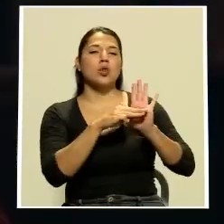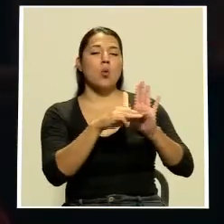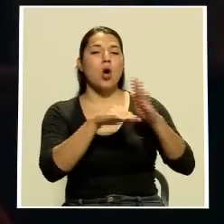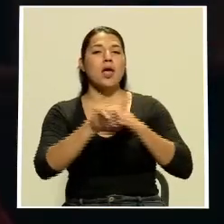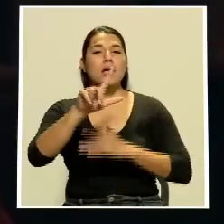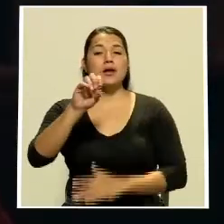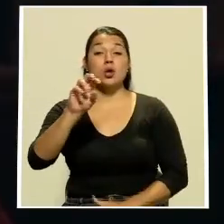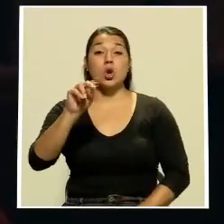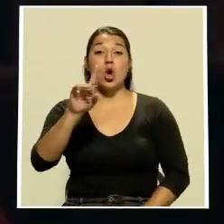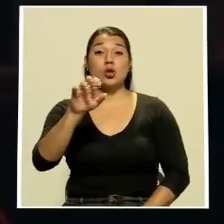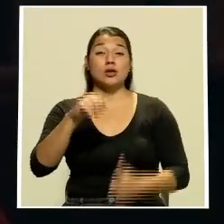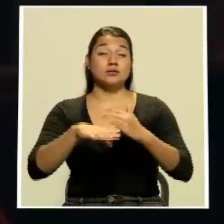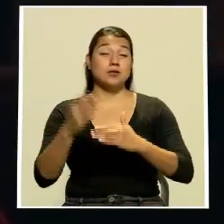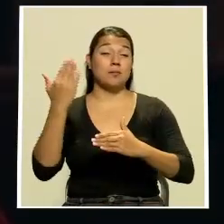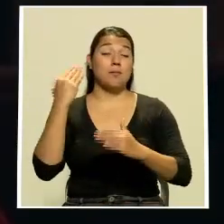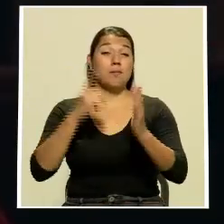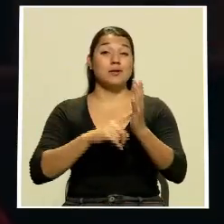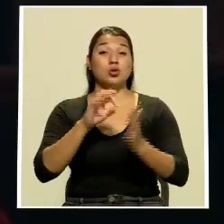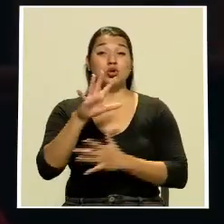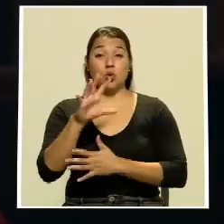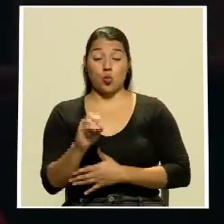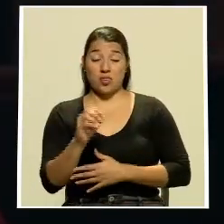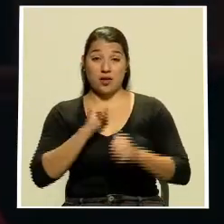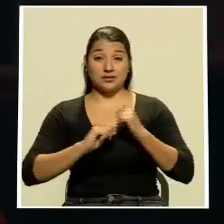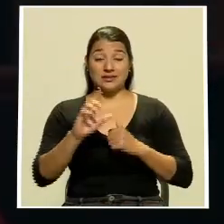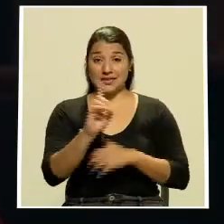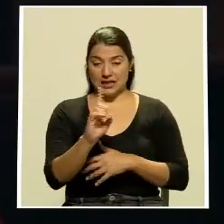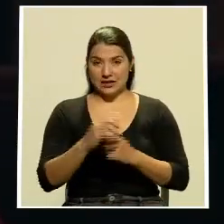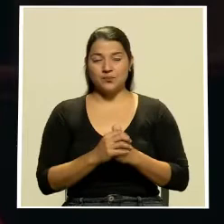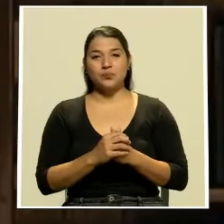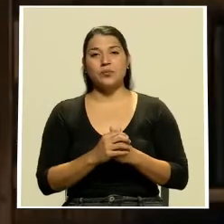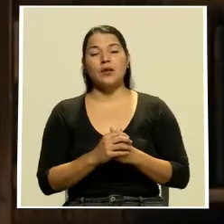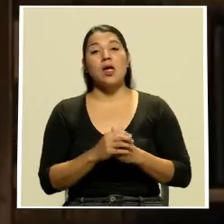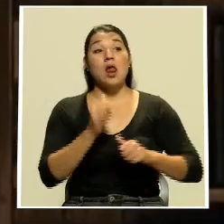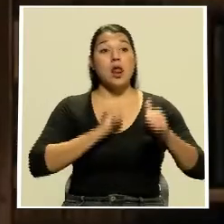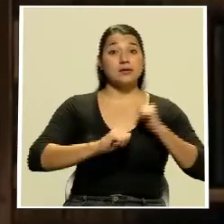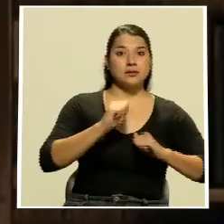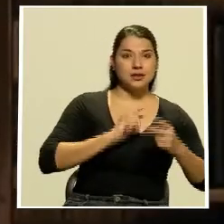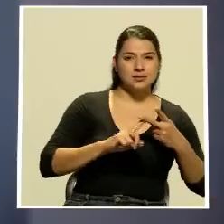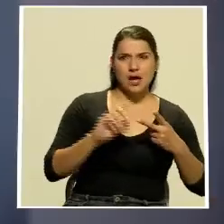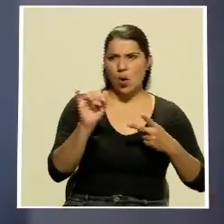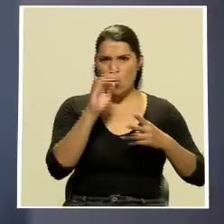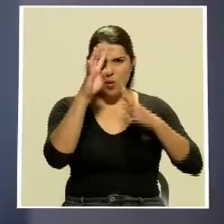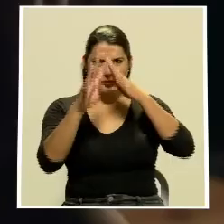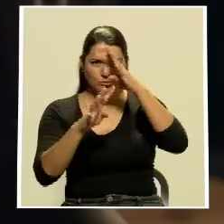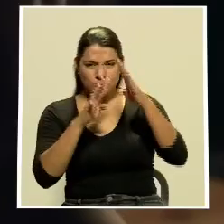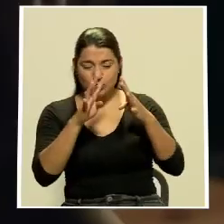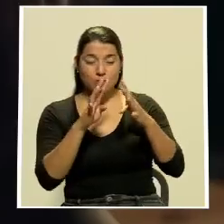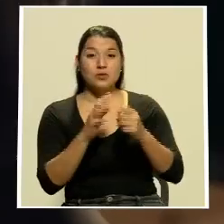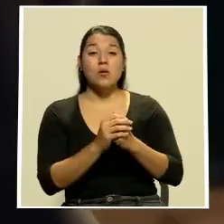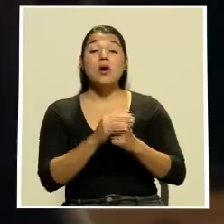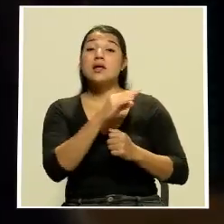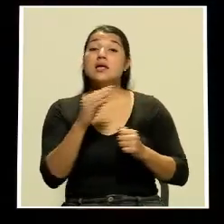década de 1950 personaje interpretado por Daniel Day Lewis tanto la elocuencia teatral como la improvisación componen los diálogos de la película